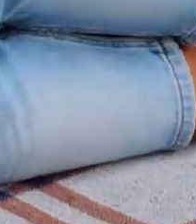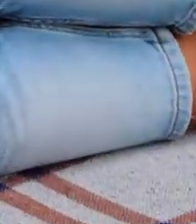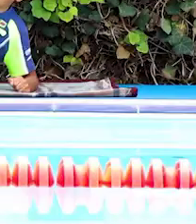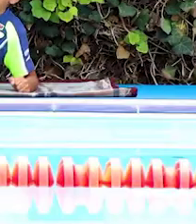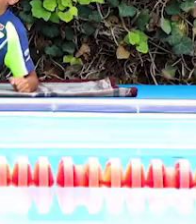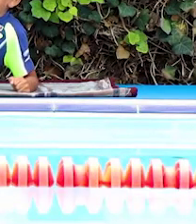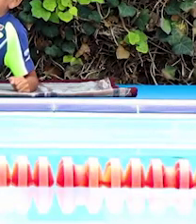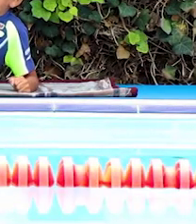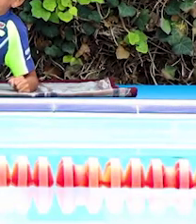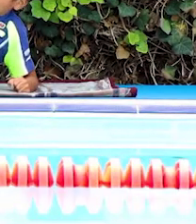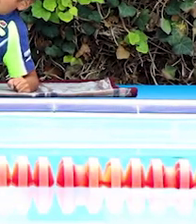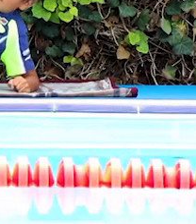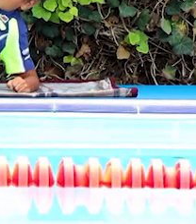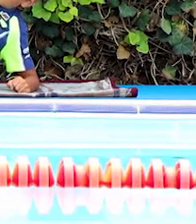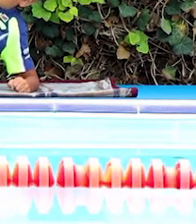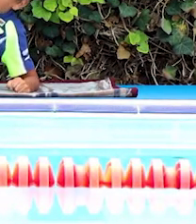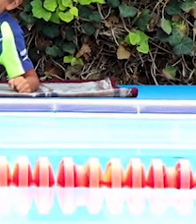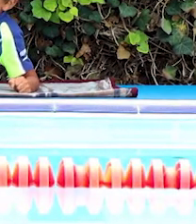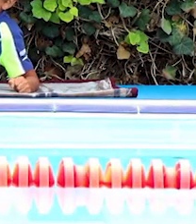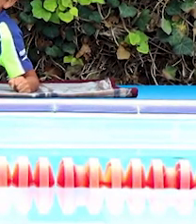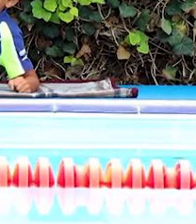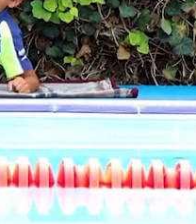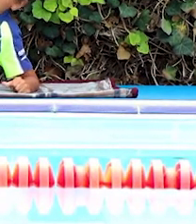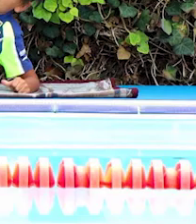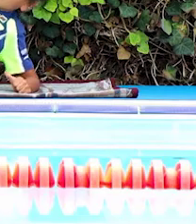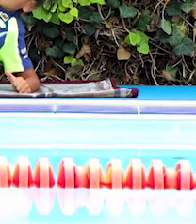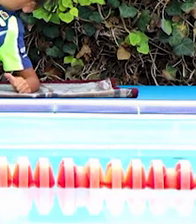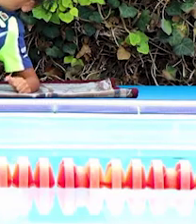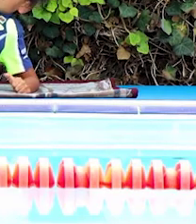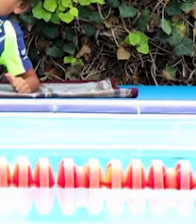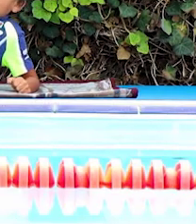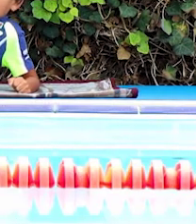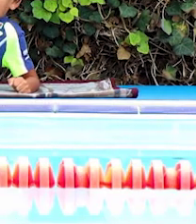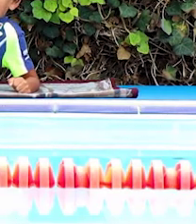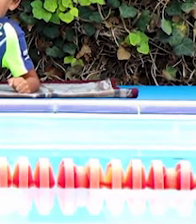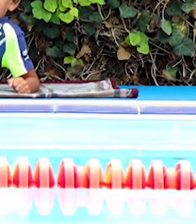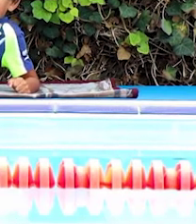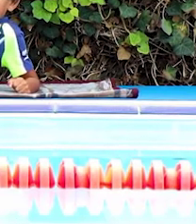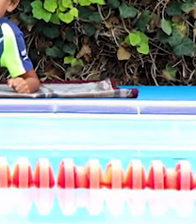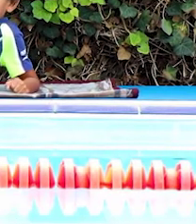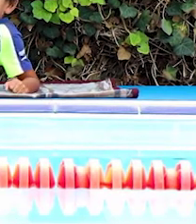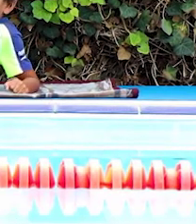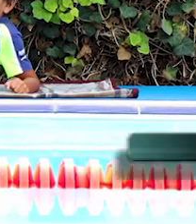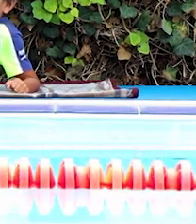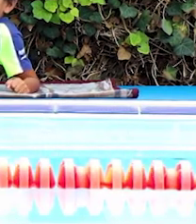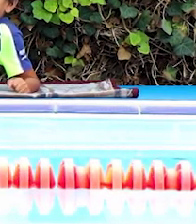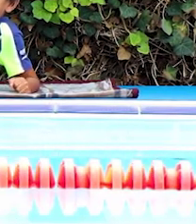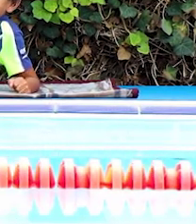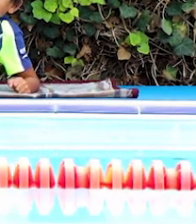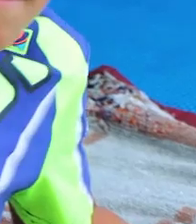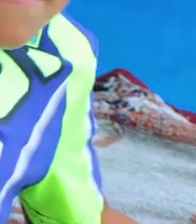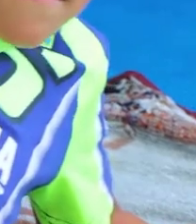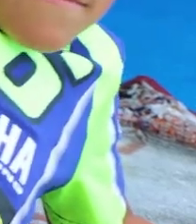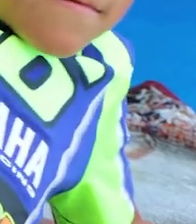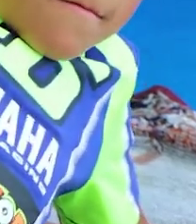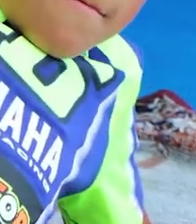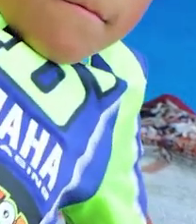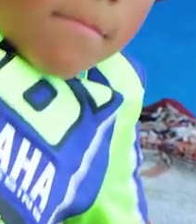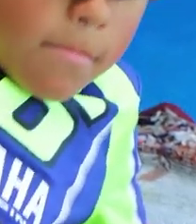Dos. Una. Dos. Tres. Respiramos.